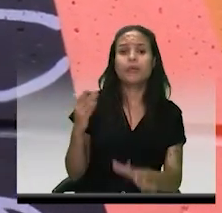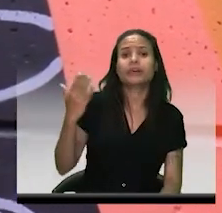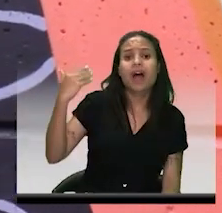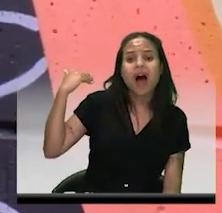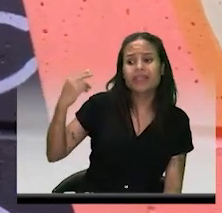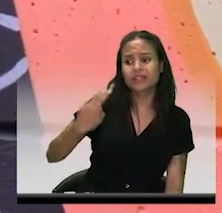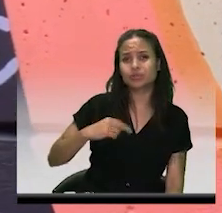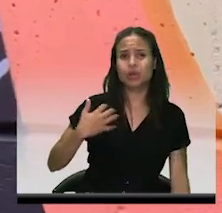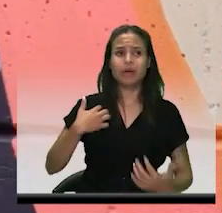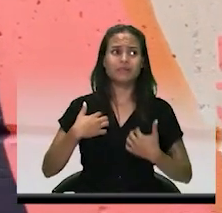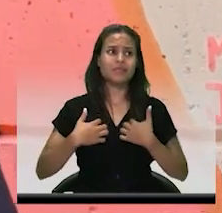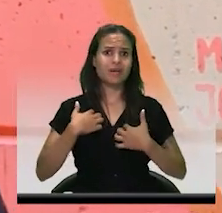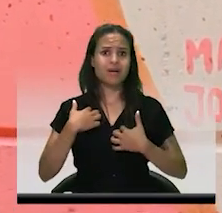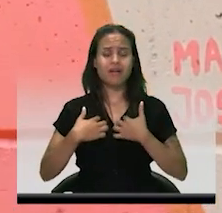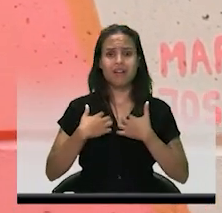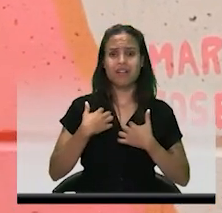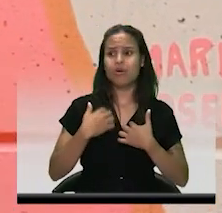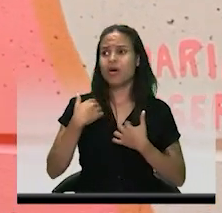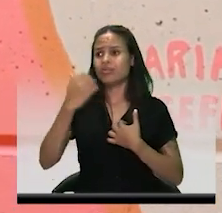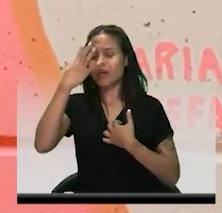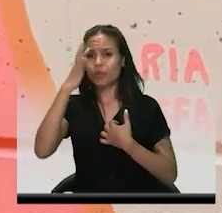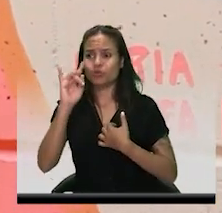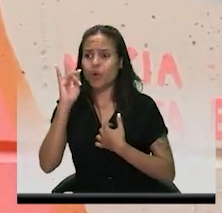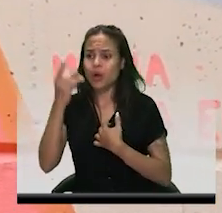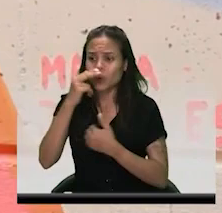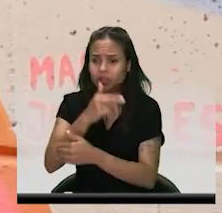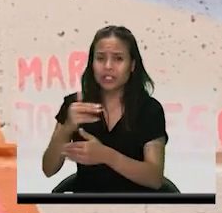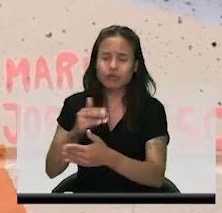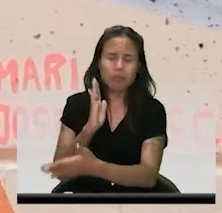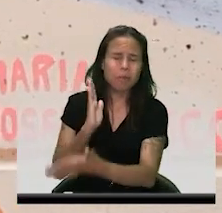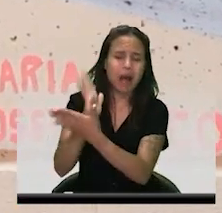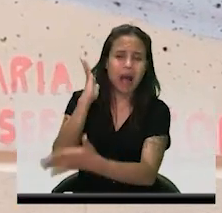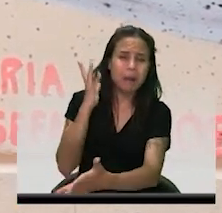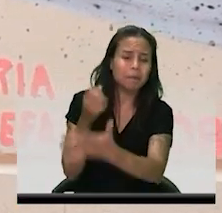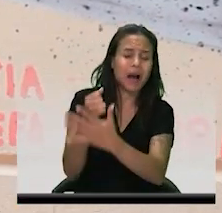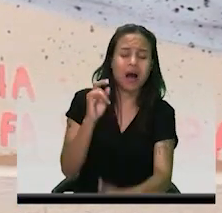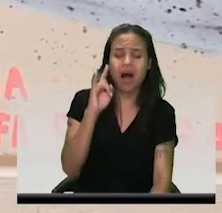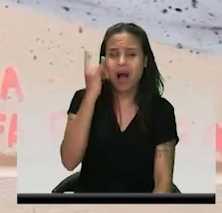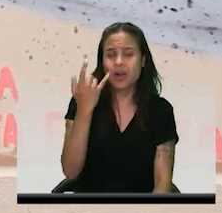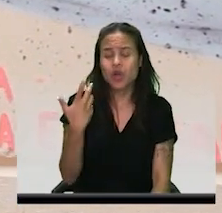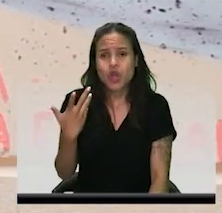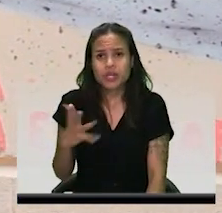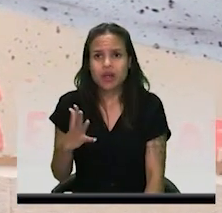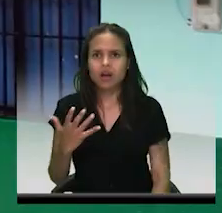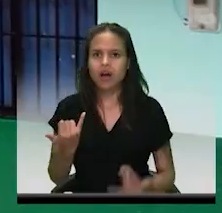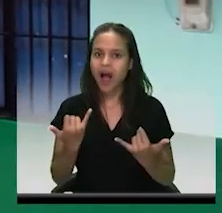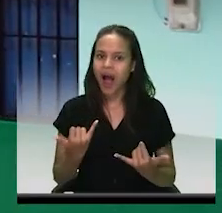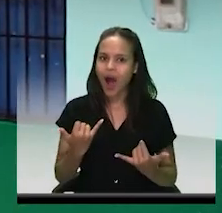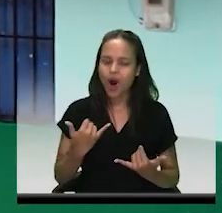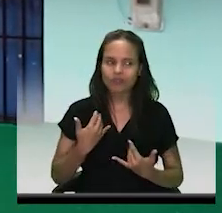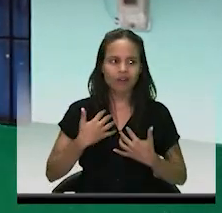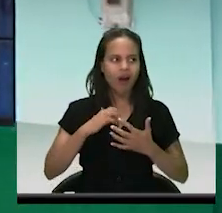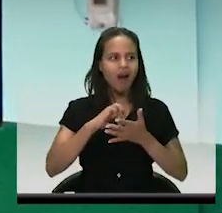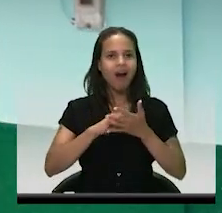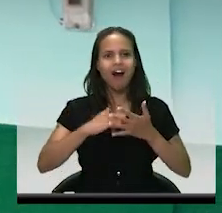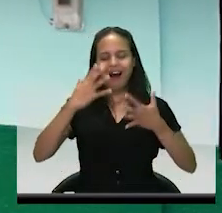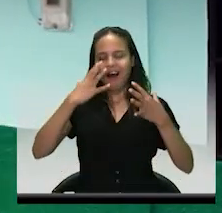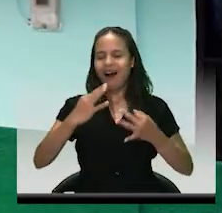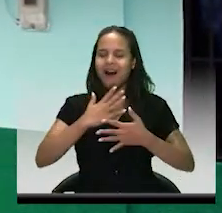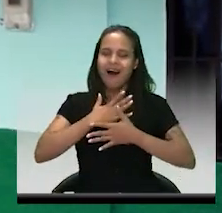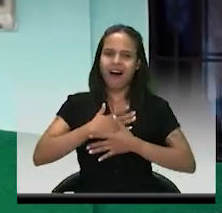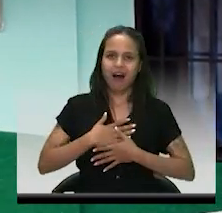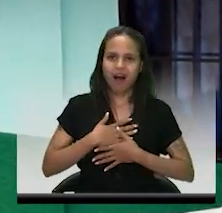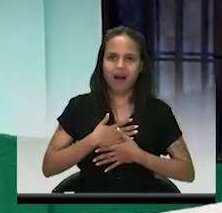temor de que pasara un accidente con ellos, entonces en este momento vamos muy bien. La vía quedó, pues,